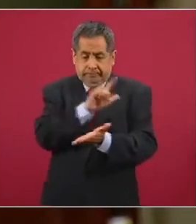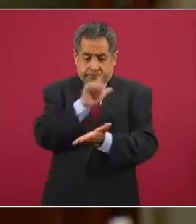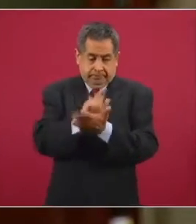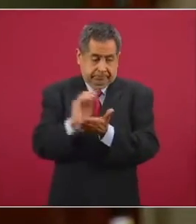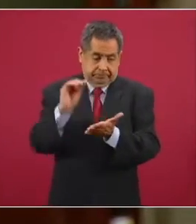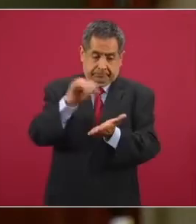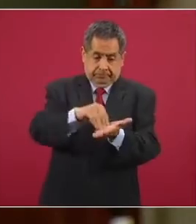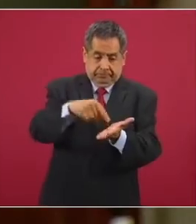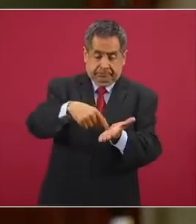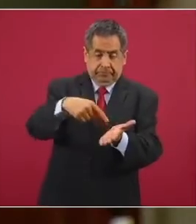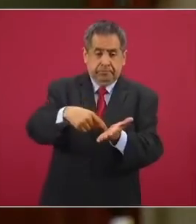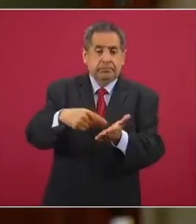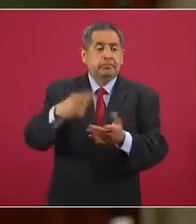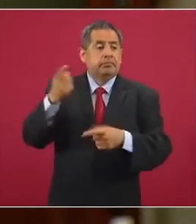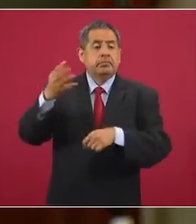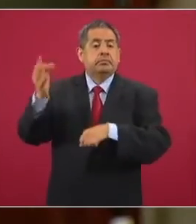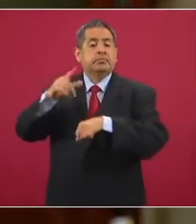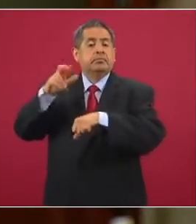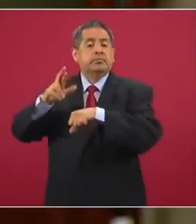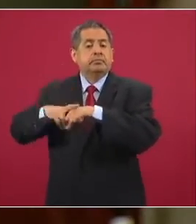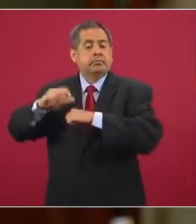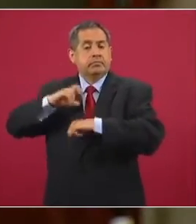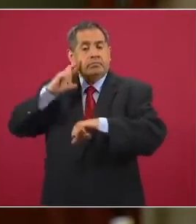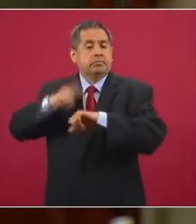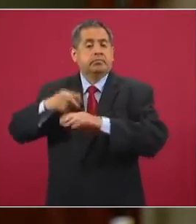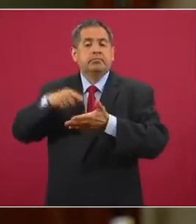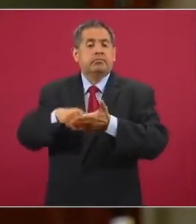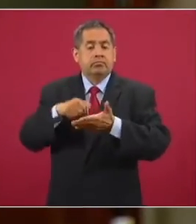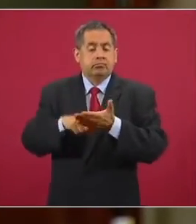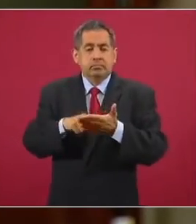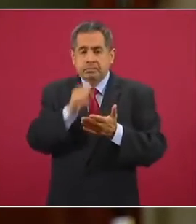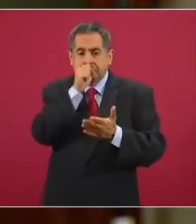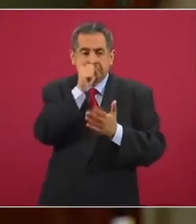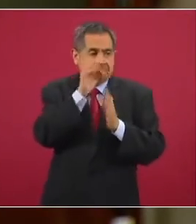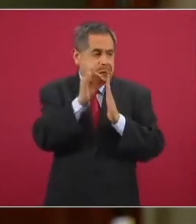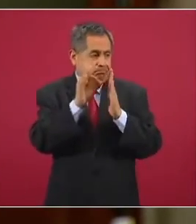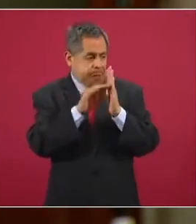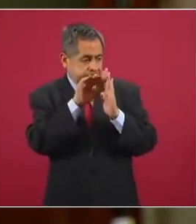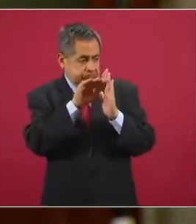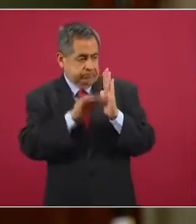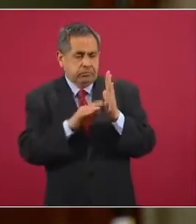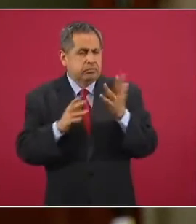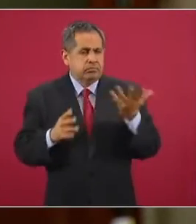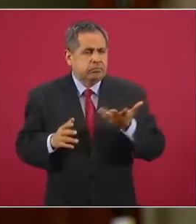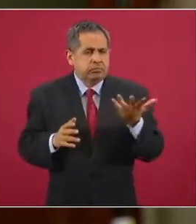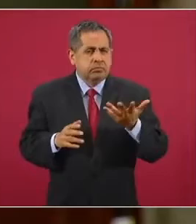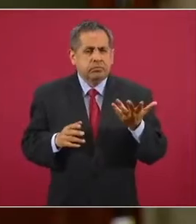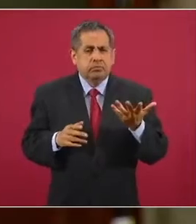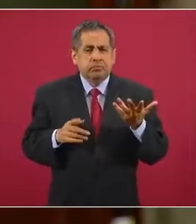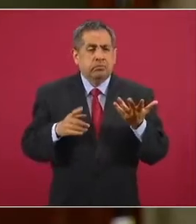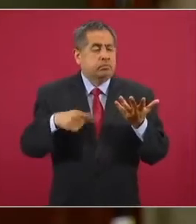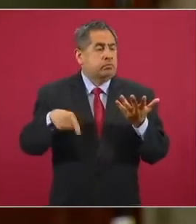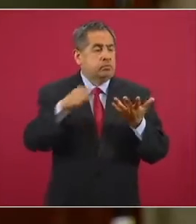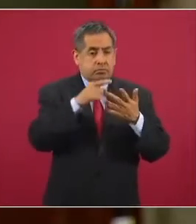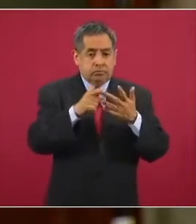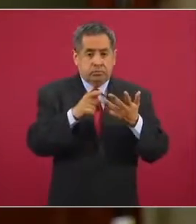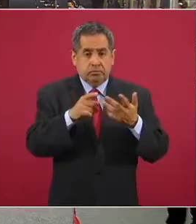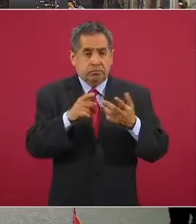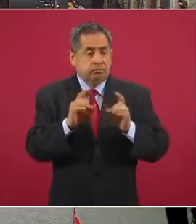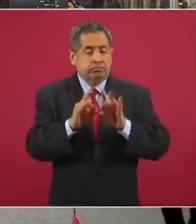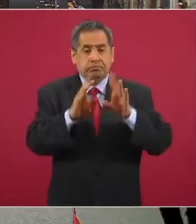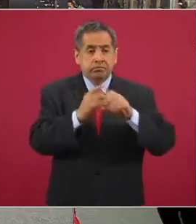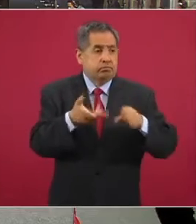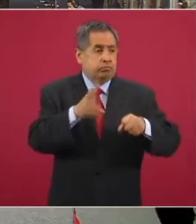la Secretaría de Salud Federal establezca tabuladores para la atención de las enfermedades que provocaron la emergencia en